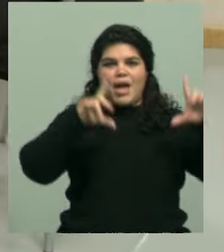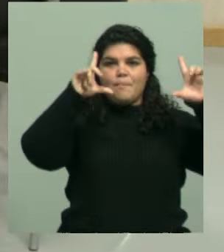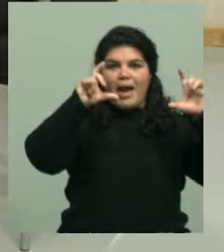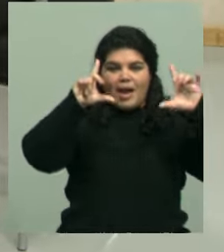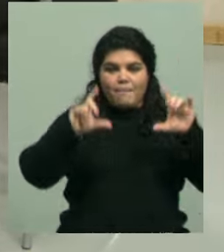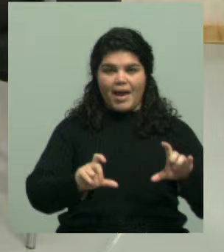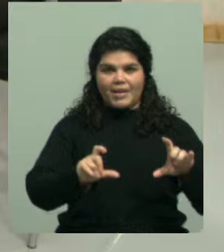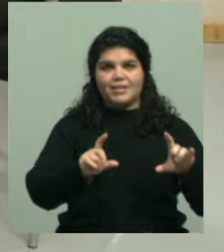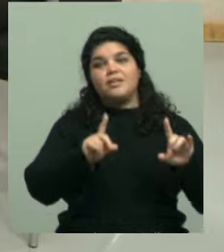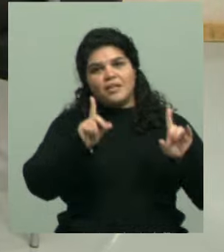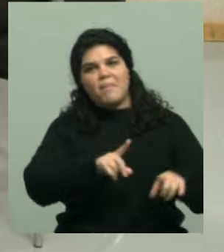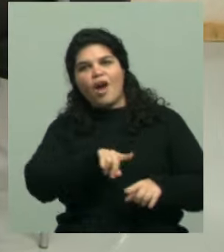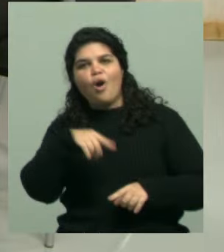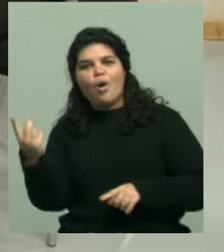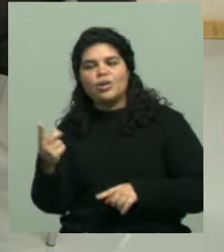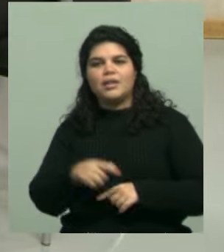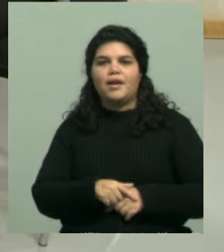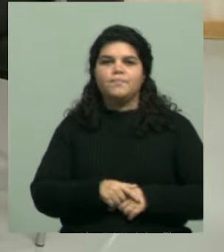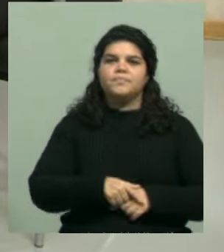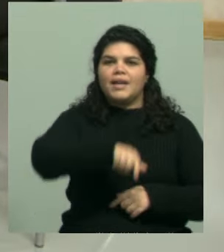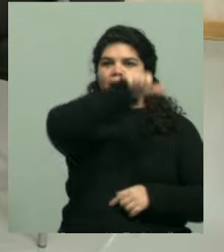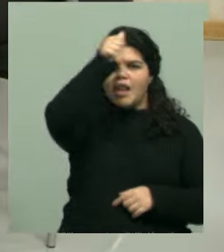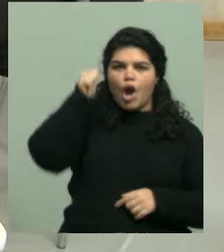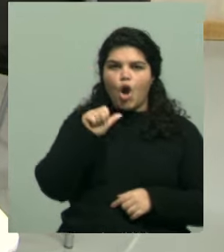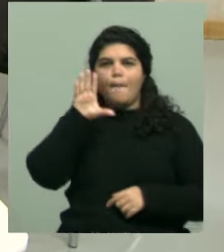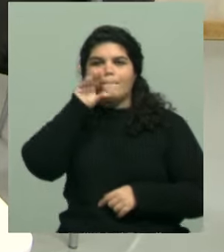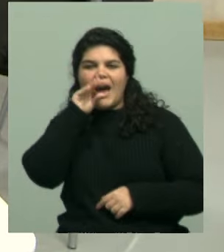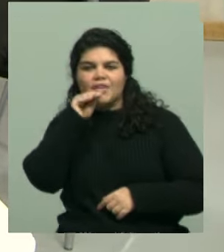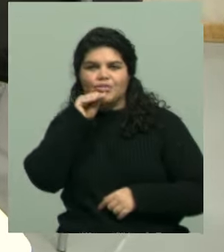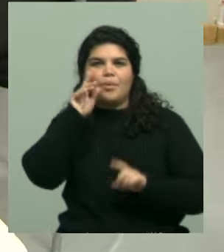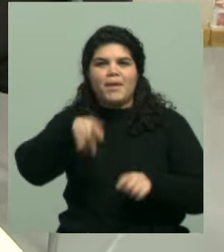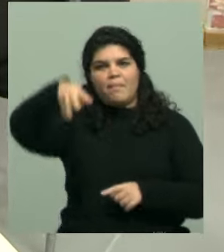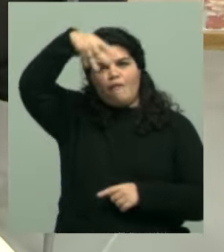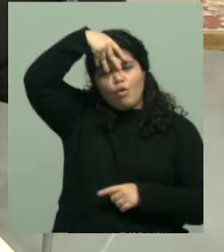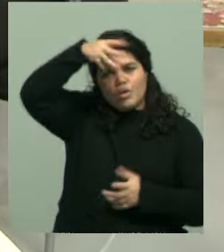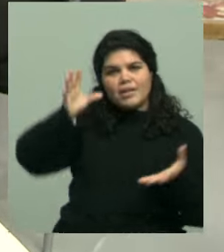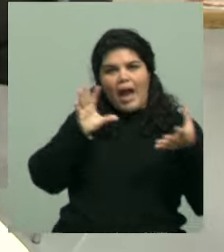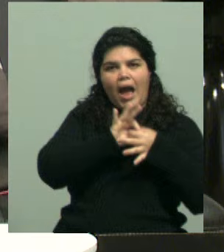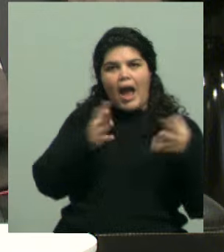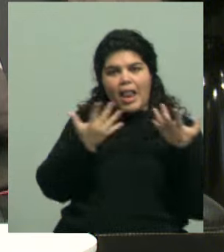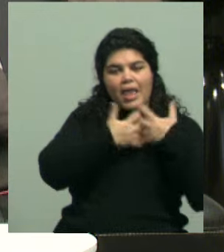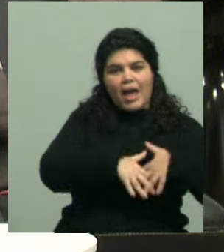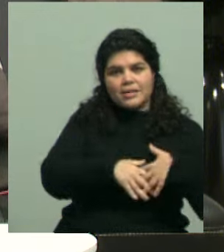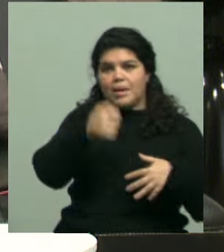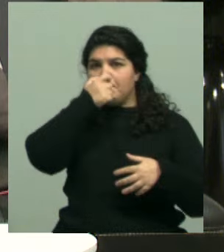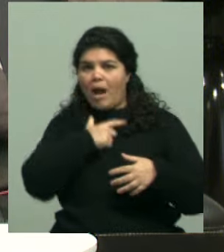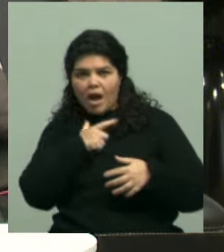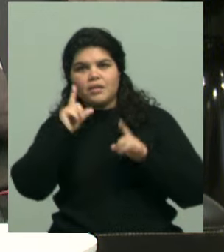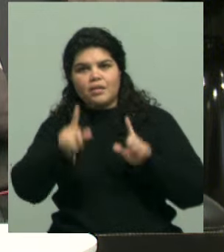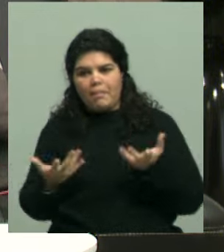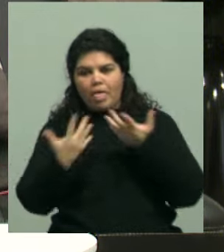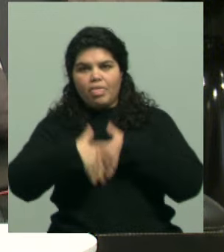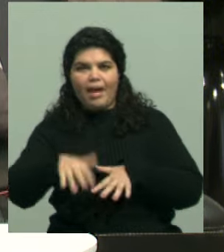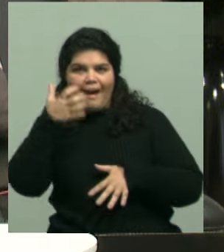vos, del león con el pato cuando fue la alianza con Patricia Burri. Con Macri, con Macri. Claro, que iban a la lucha,